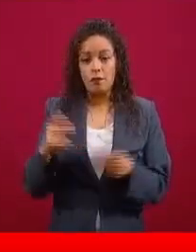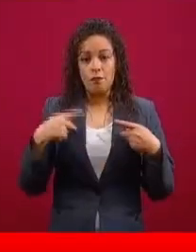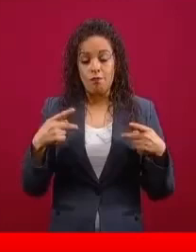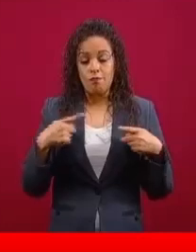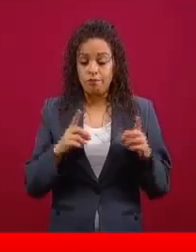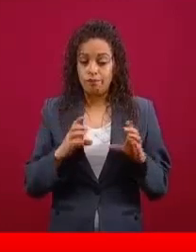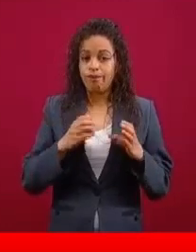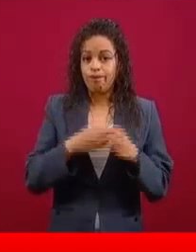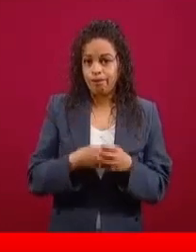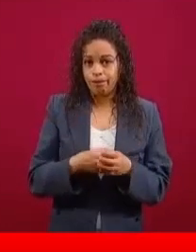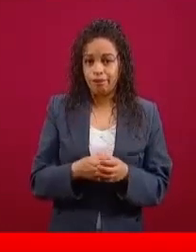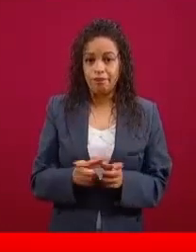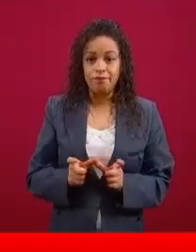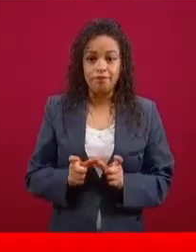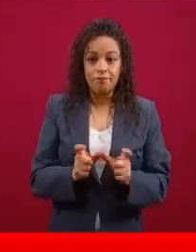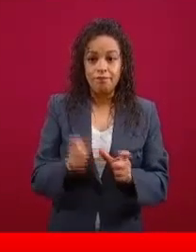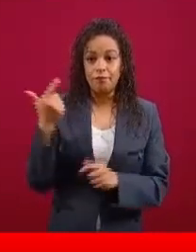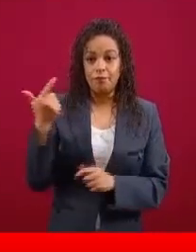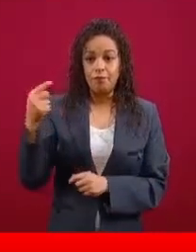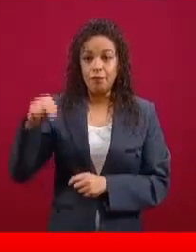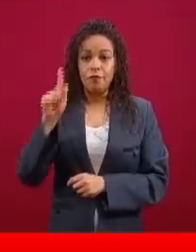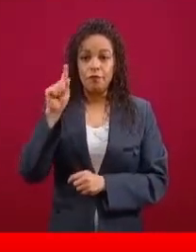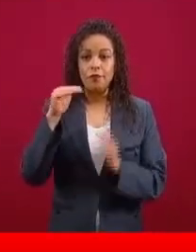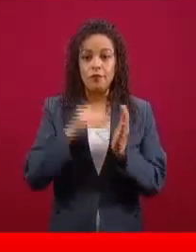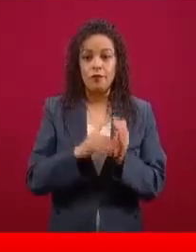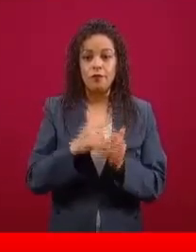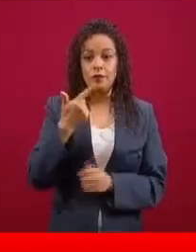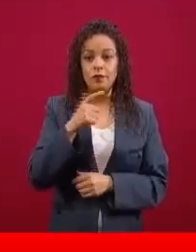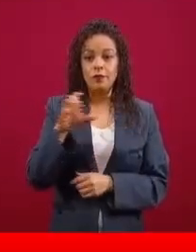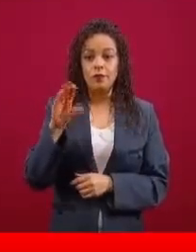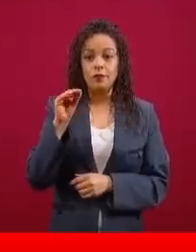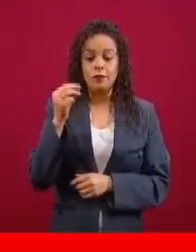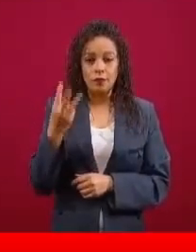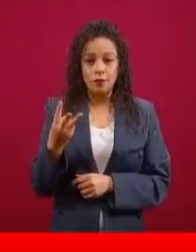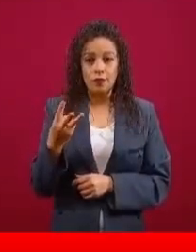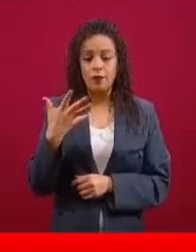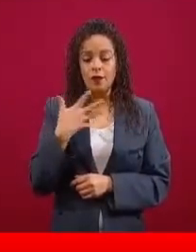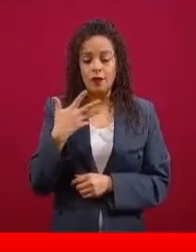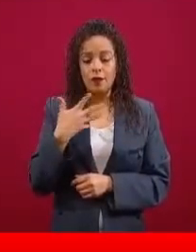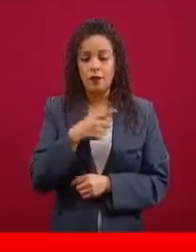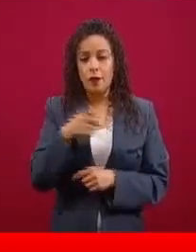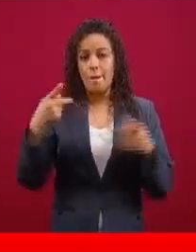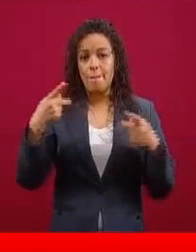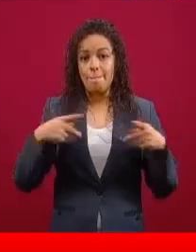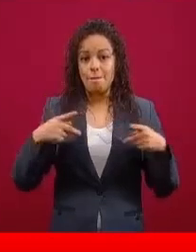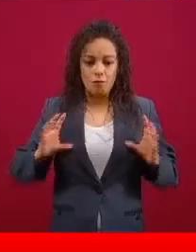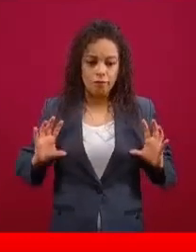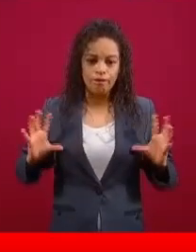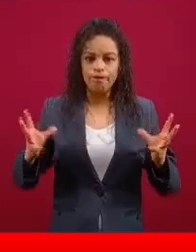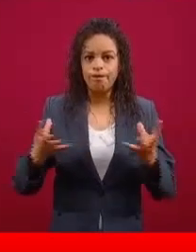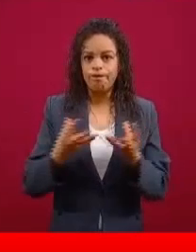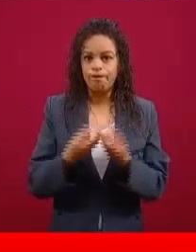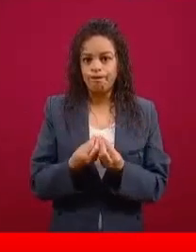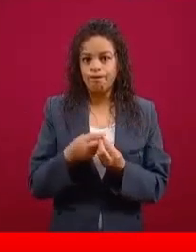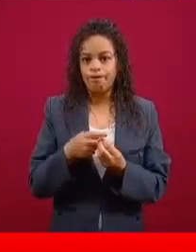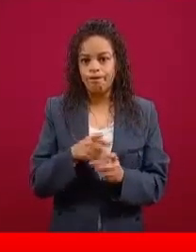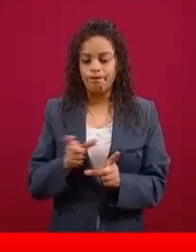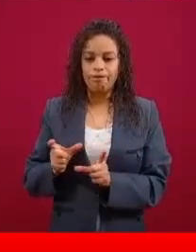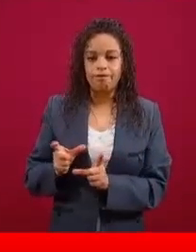La Guardia Nacional, 70 mil 793 hombres, tiene desplegado la totalidad de sus efectivos